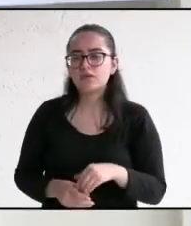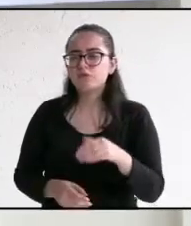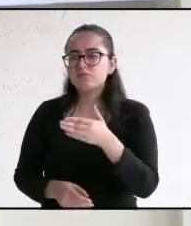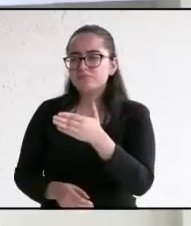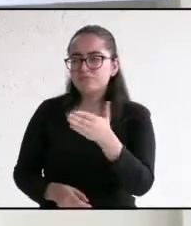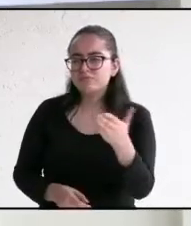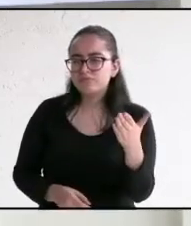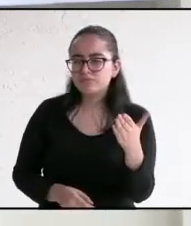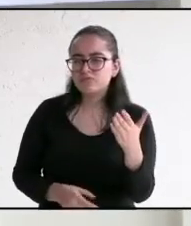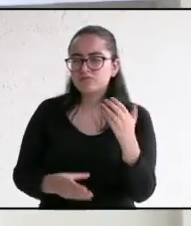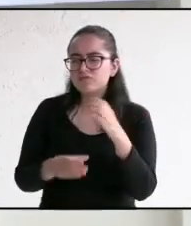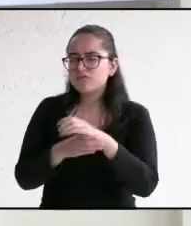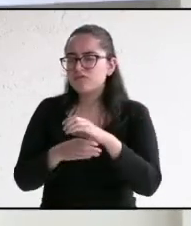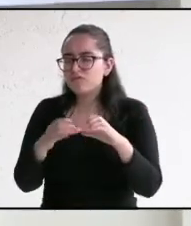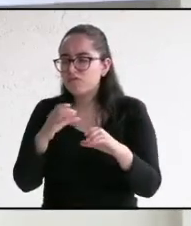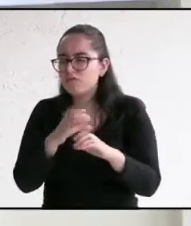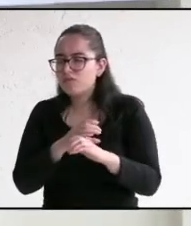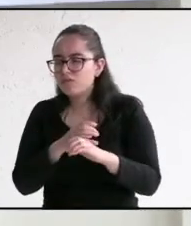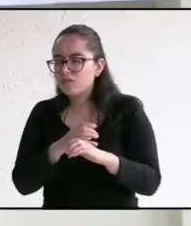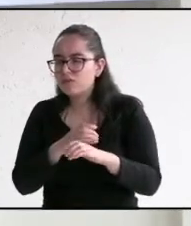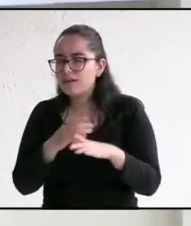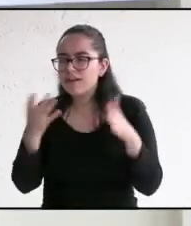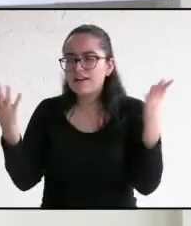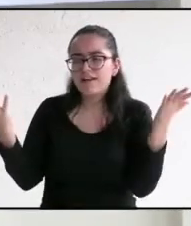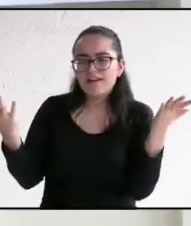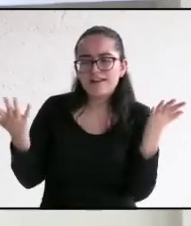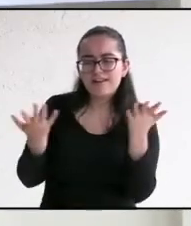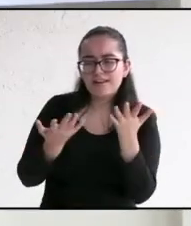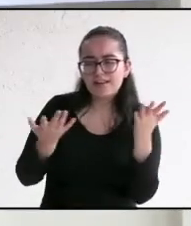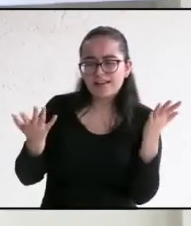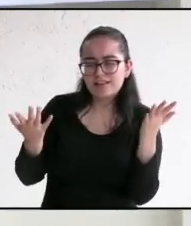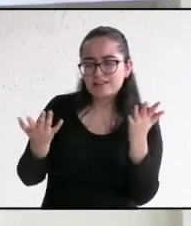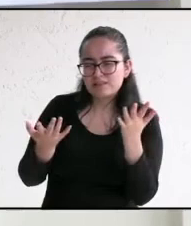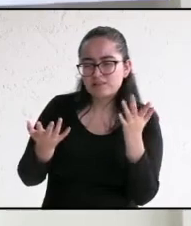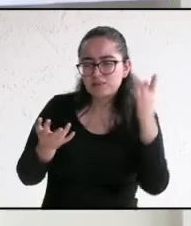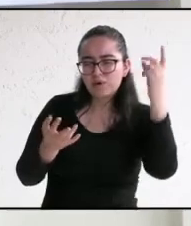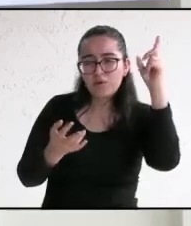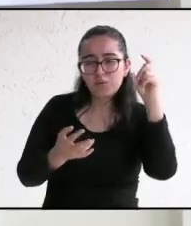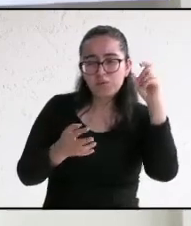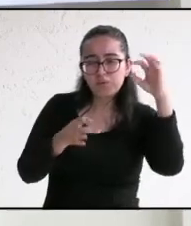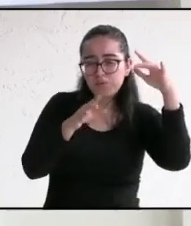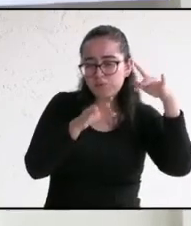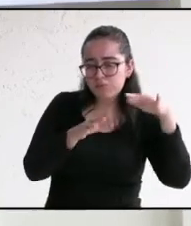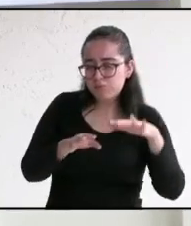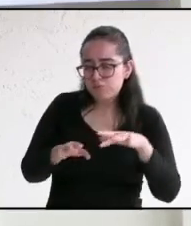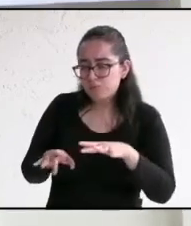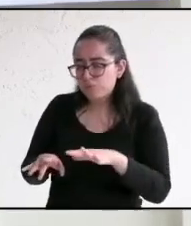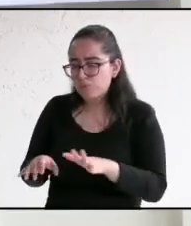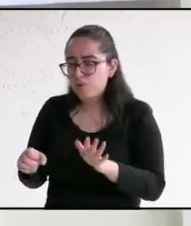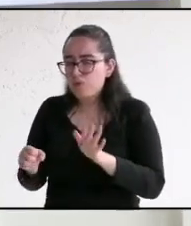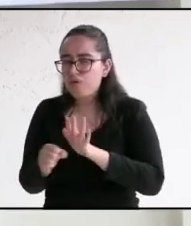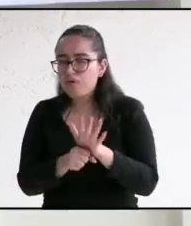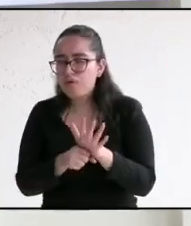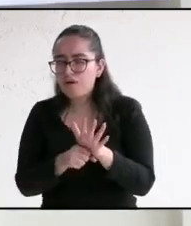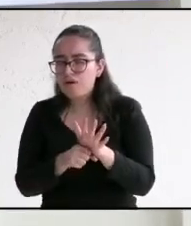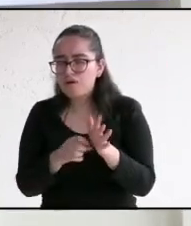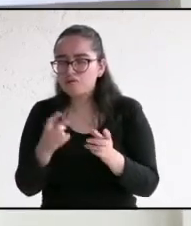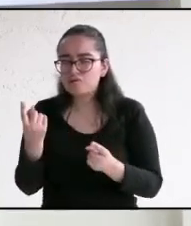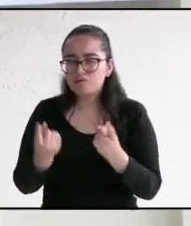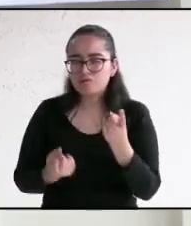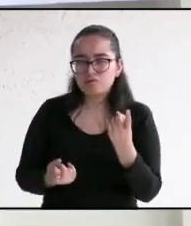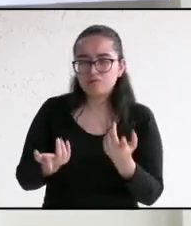gobierno para que se ponga en marcha las plantas de tratamiento de su municipio? Comenzamos con la